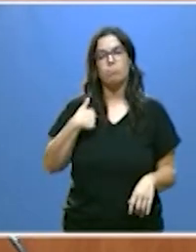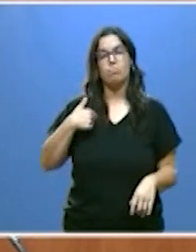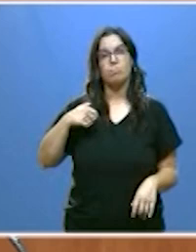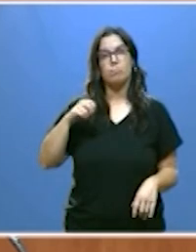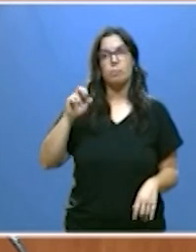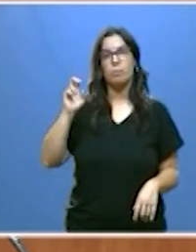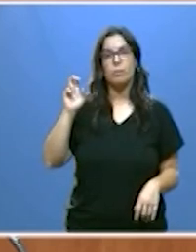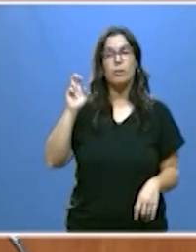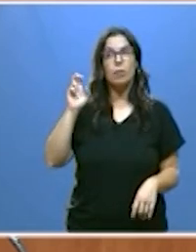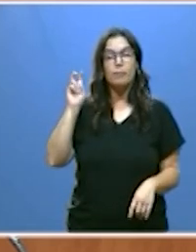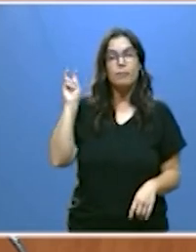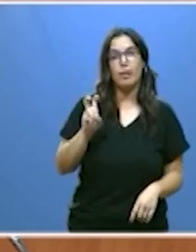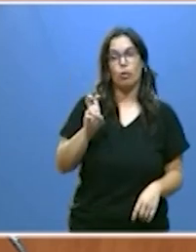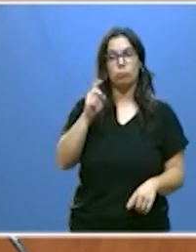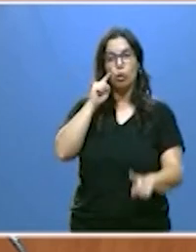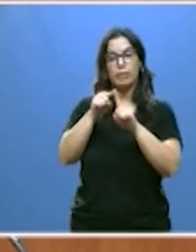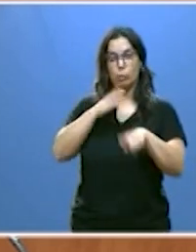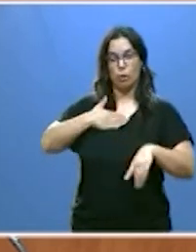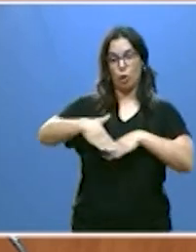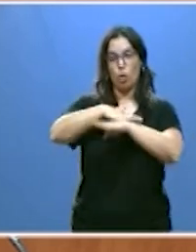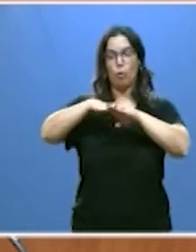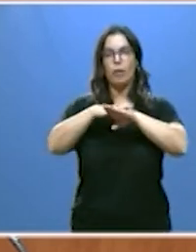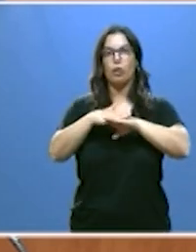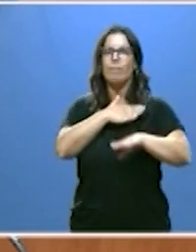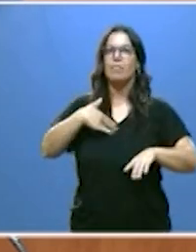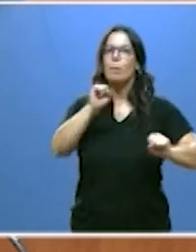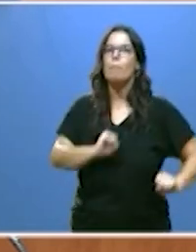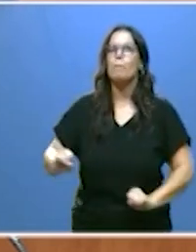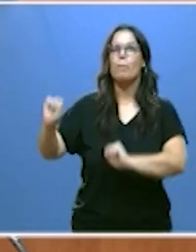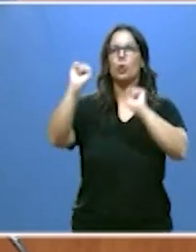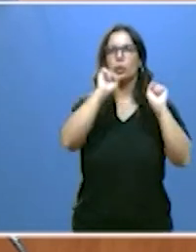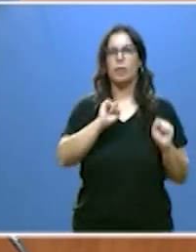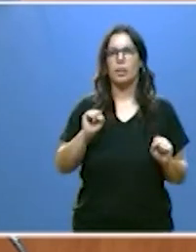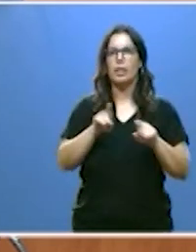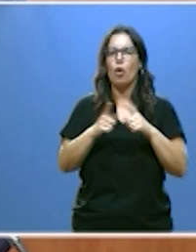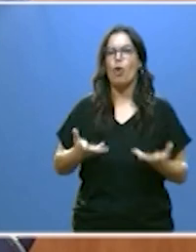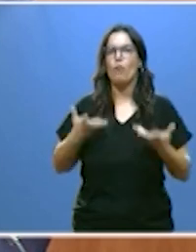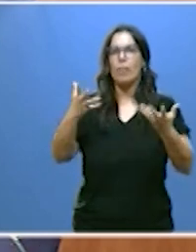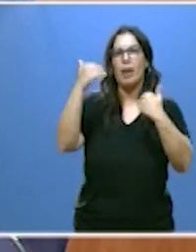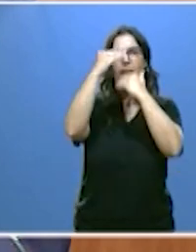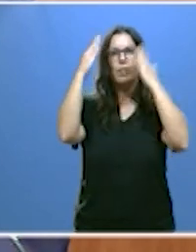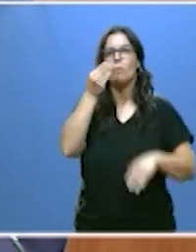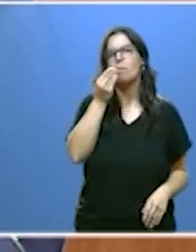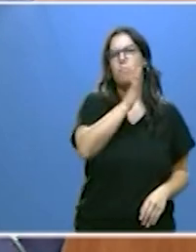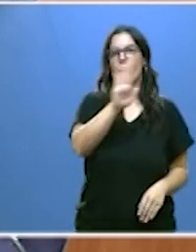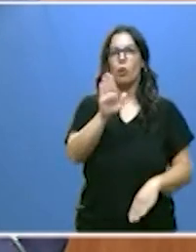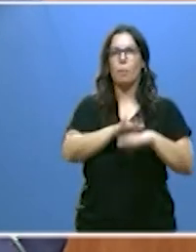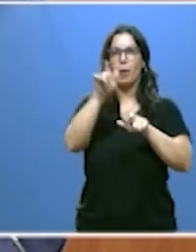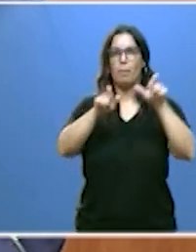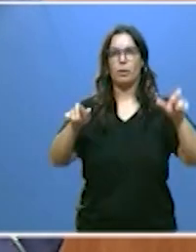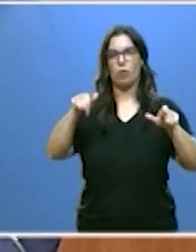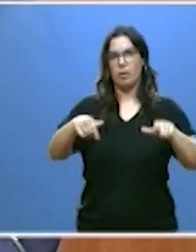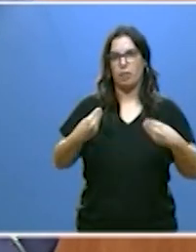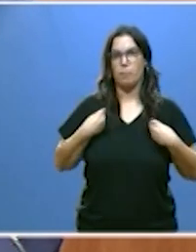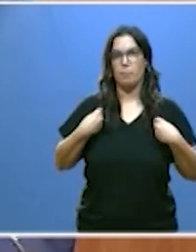al Gobierno de Castilla y León para proteger y brindar la mejor atención a las personas de esta tierra